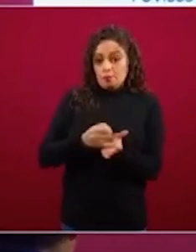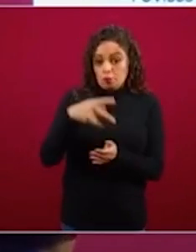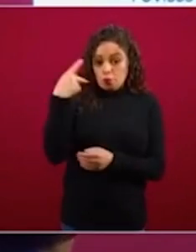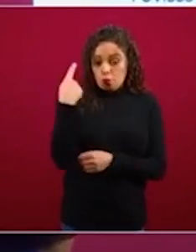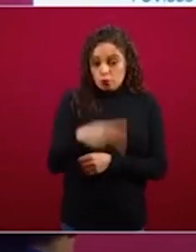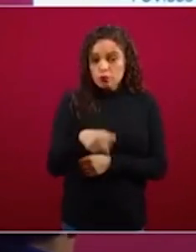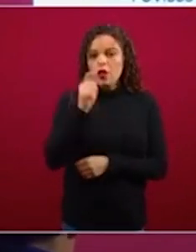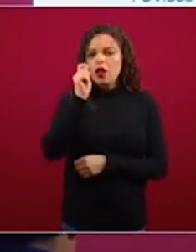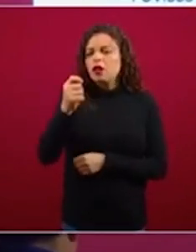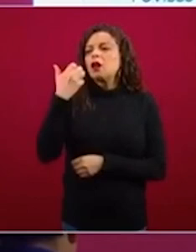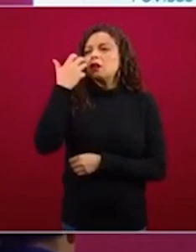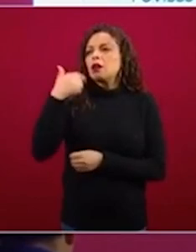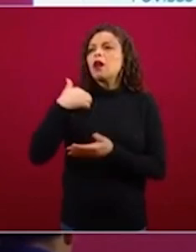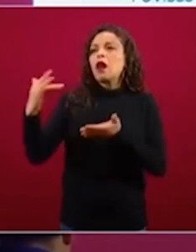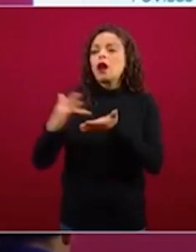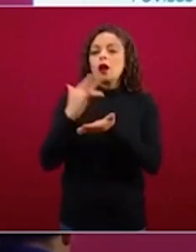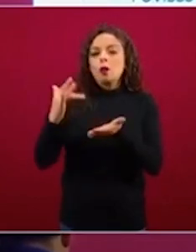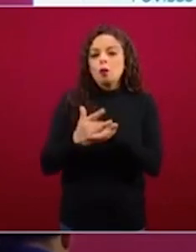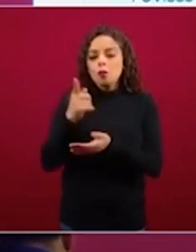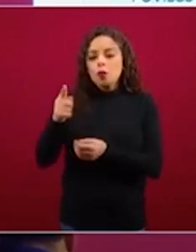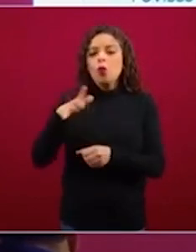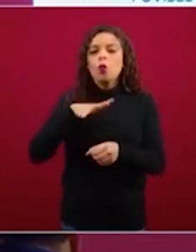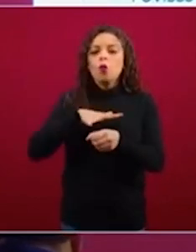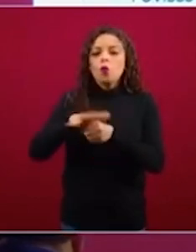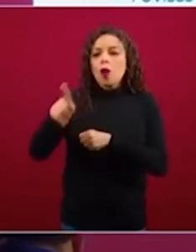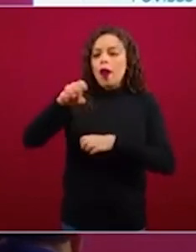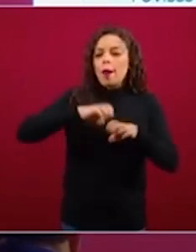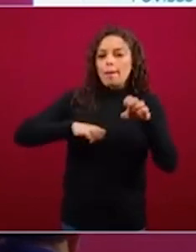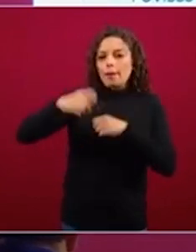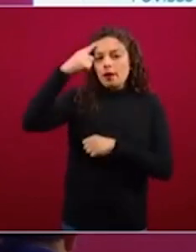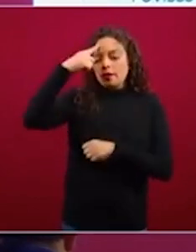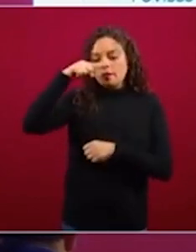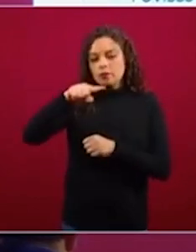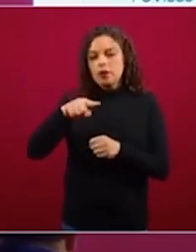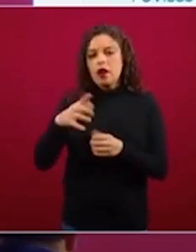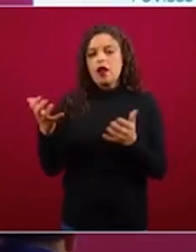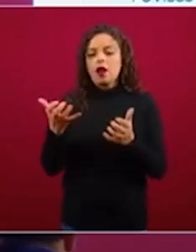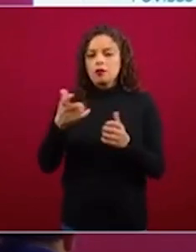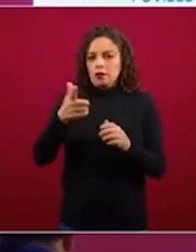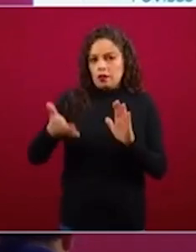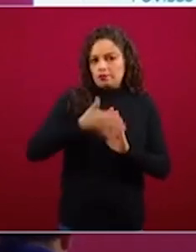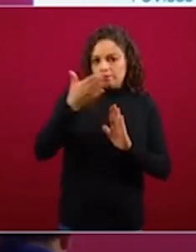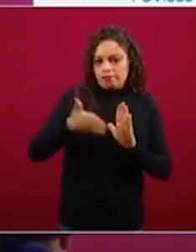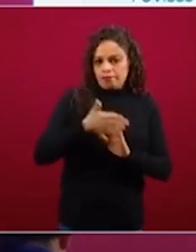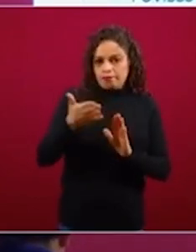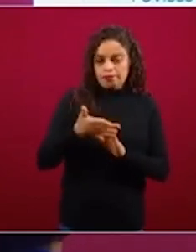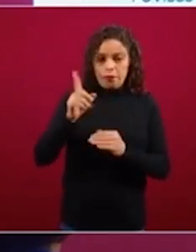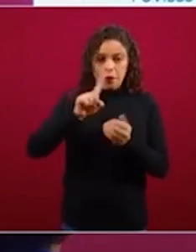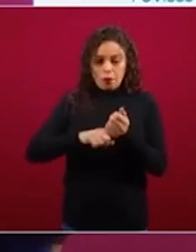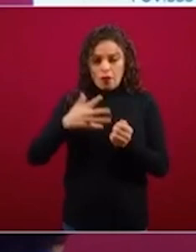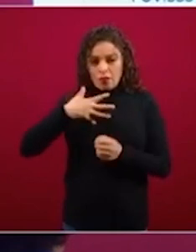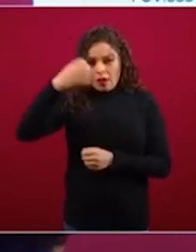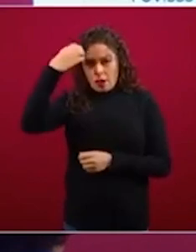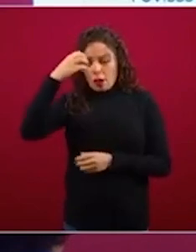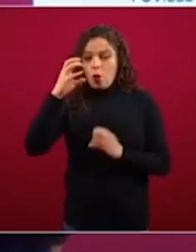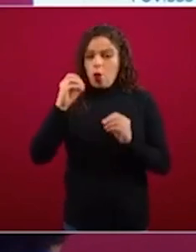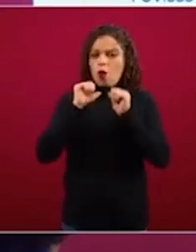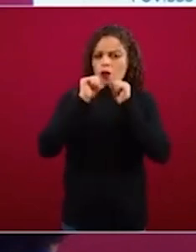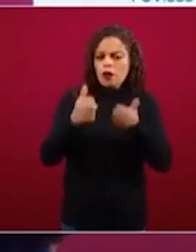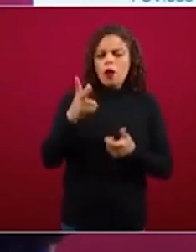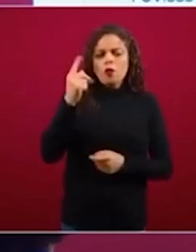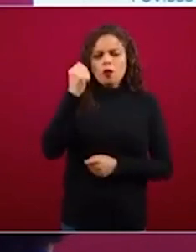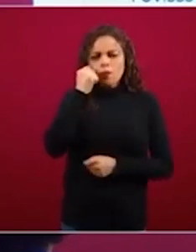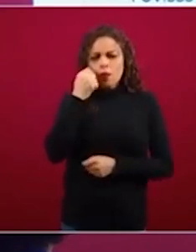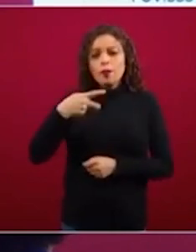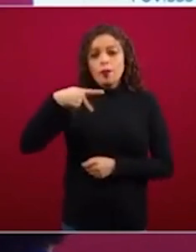profesional de la construcción lo apoya. Si tiene experiencia, si no tiene experiencia, nosotros vamos a estar, pero la idea es que él